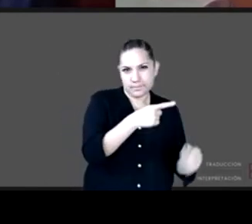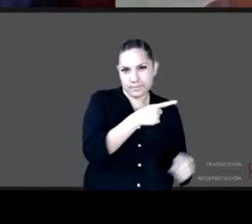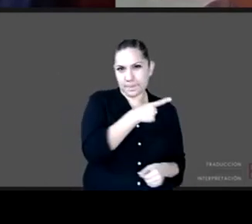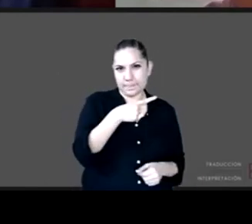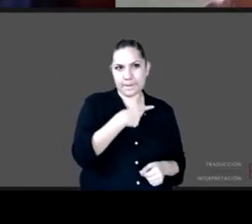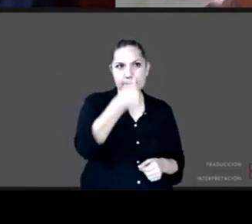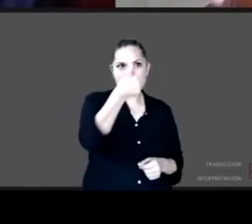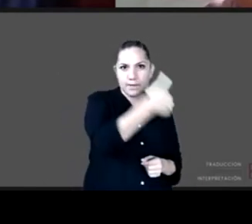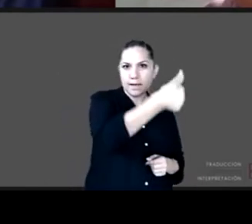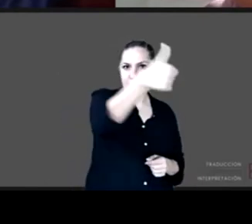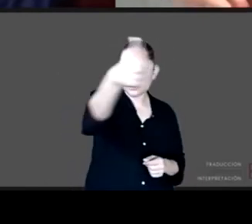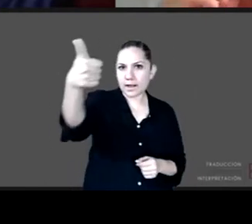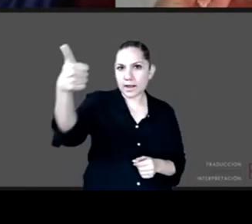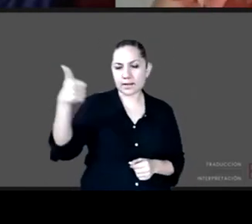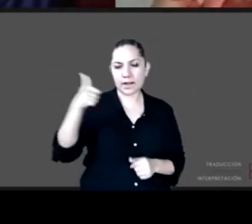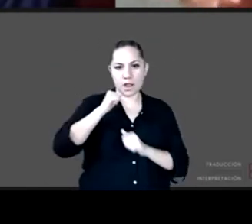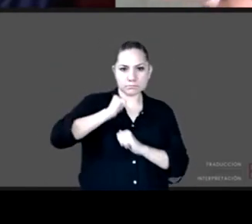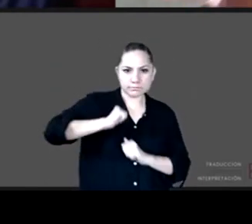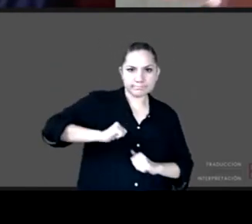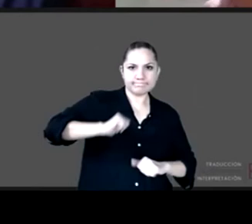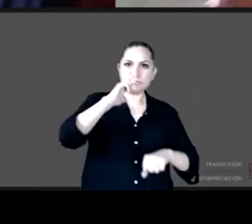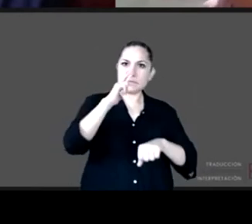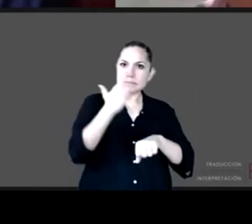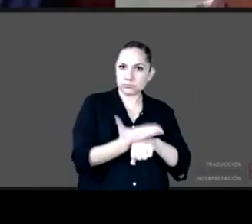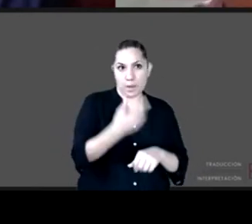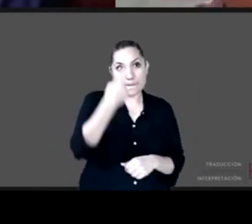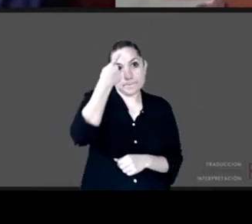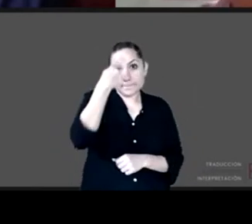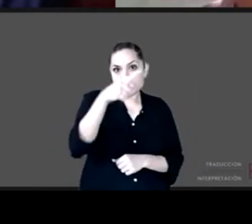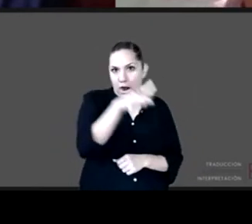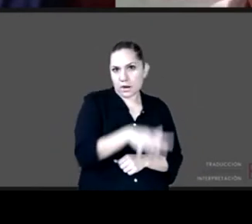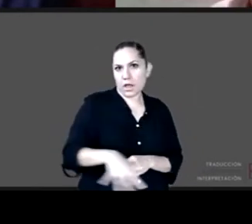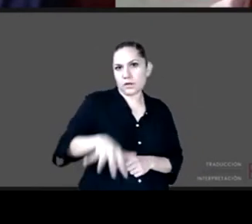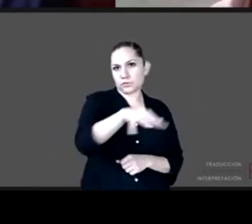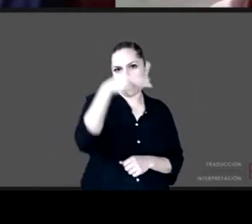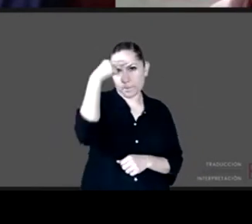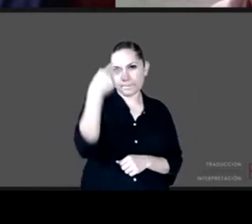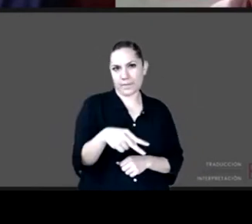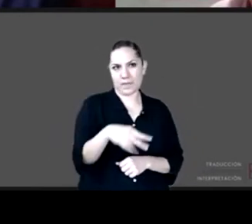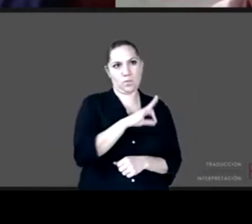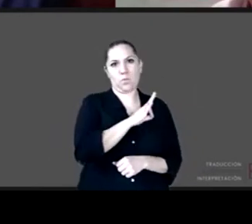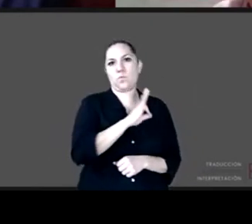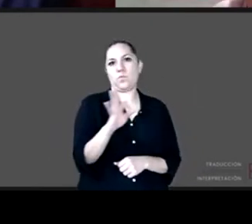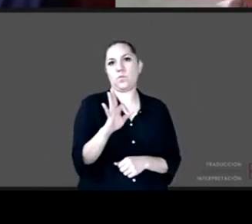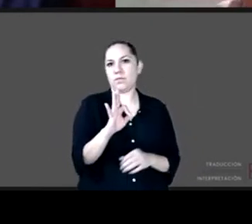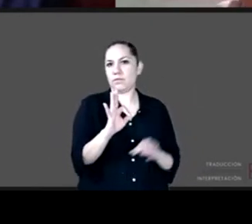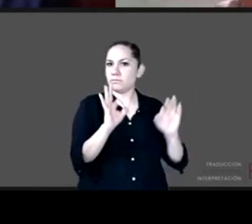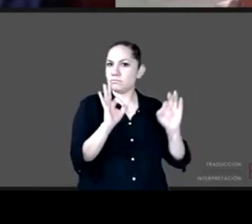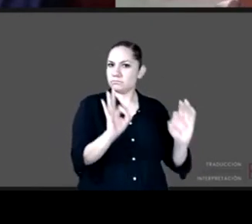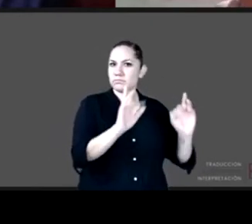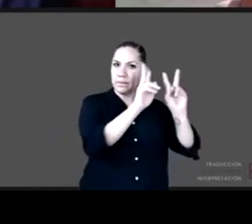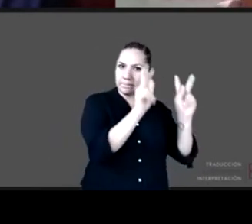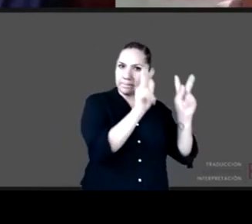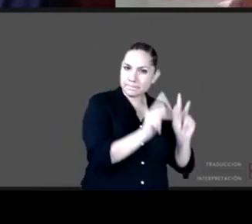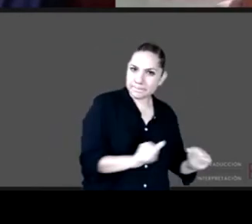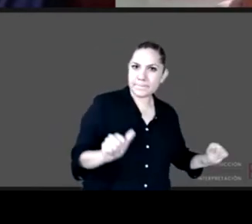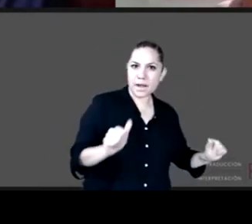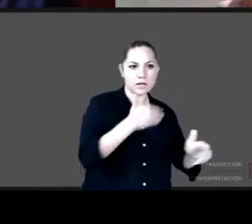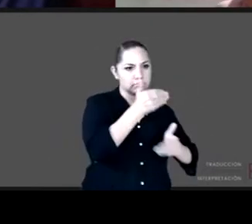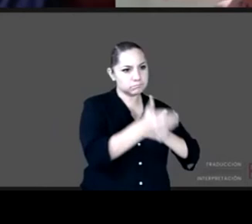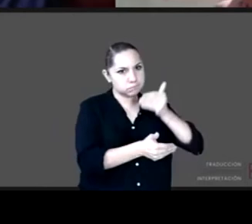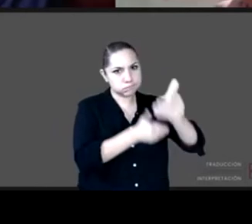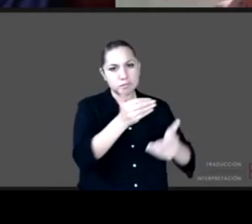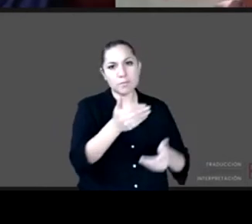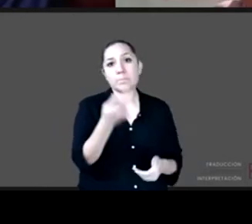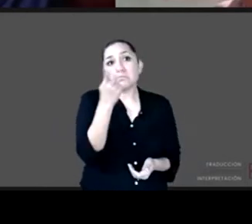para que todos tengamos un país en paz un país de progreso y esto no va a poder ser posible si nuestros niños